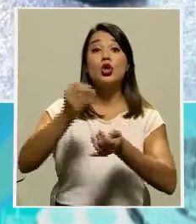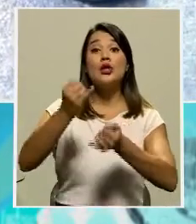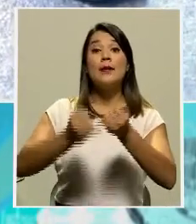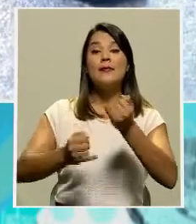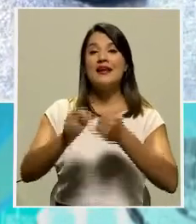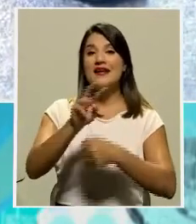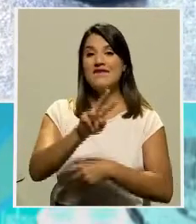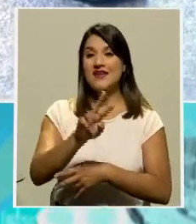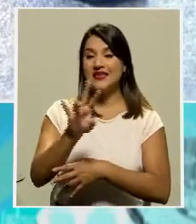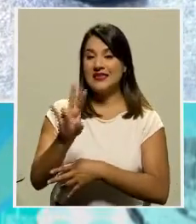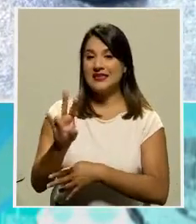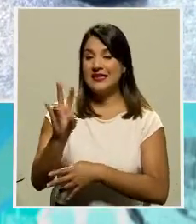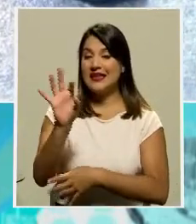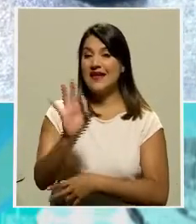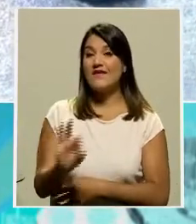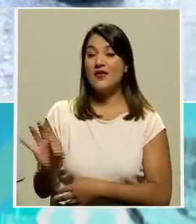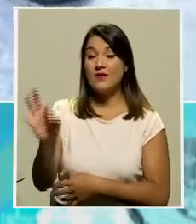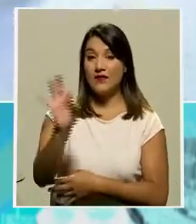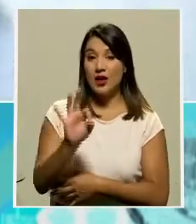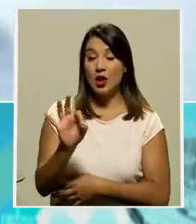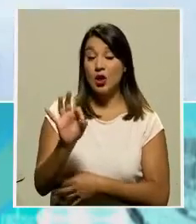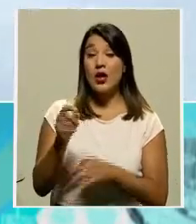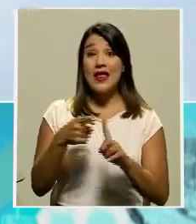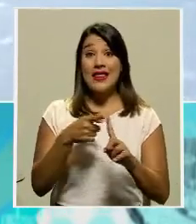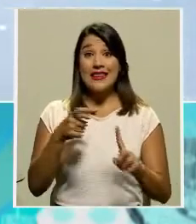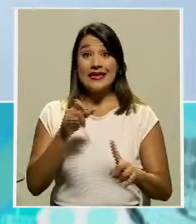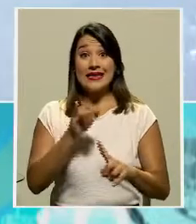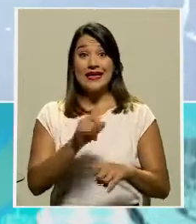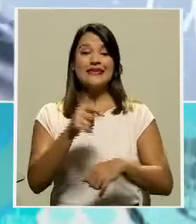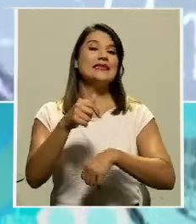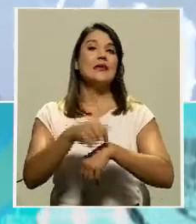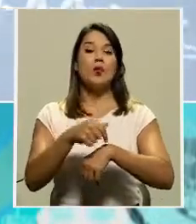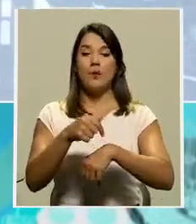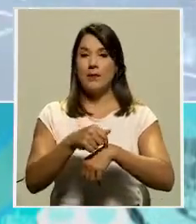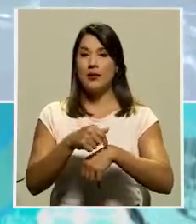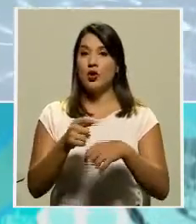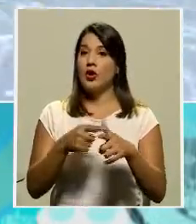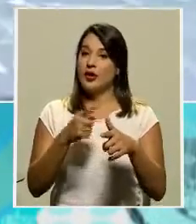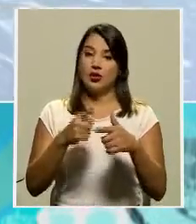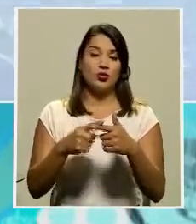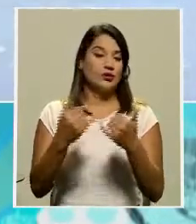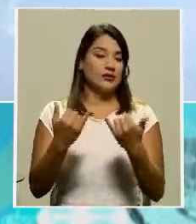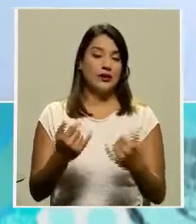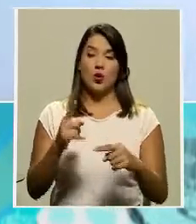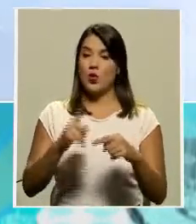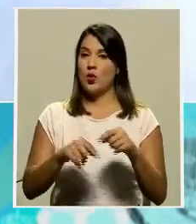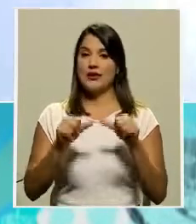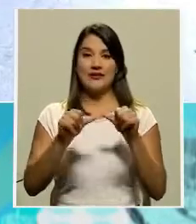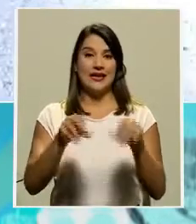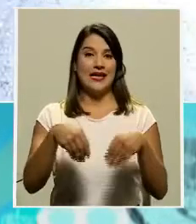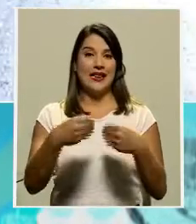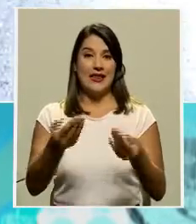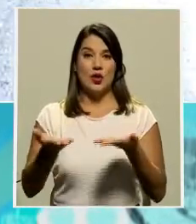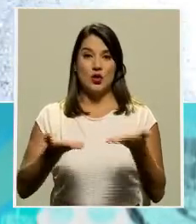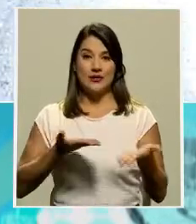27 de febrero. partir de ese momento ellos legalmente ya no podrán ofrecer el servicio. Veamos.